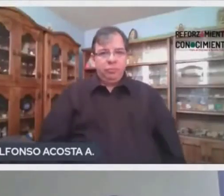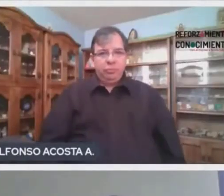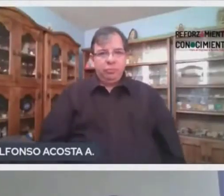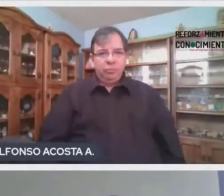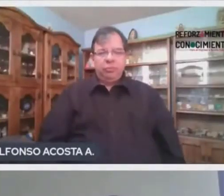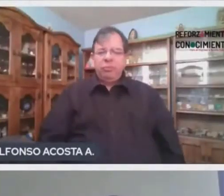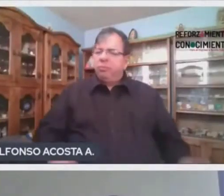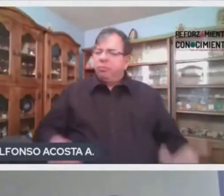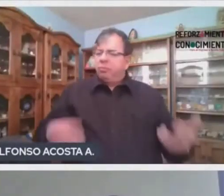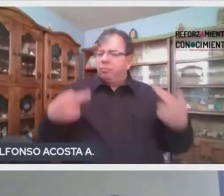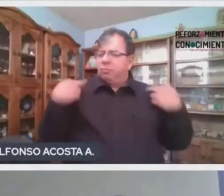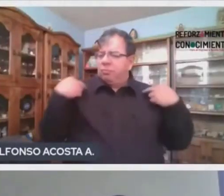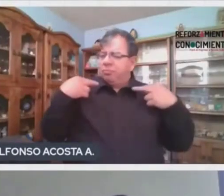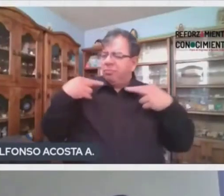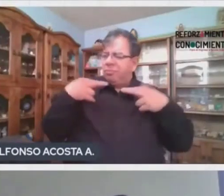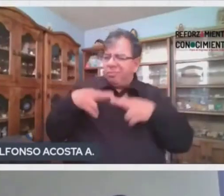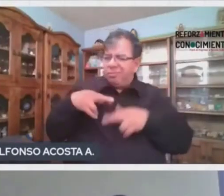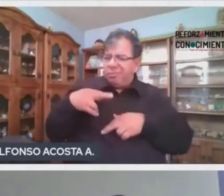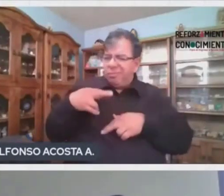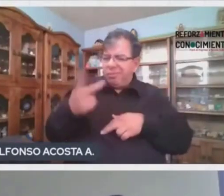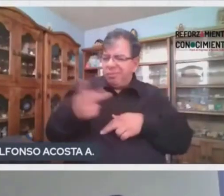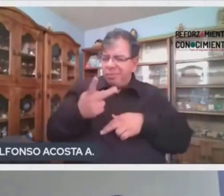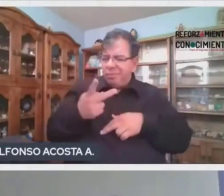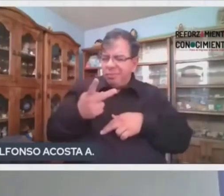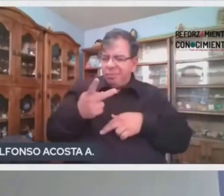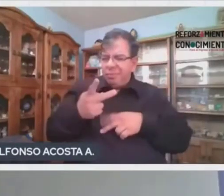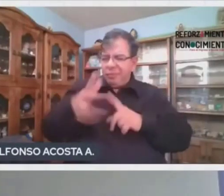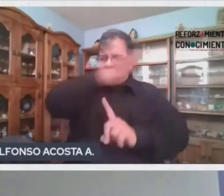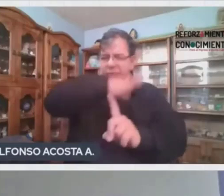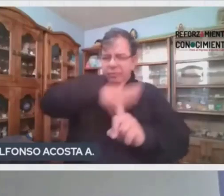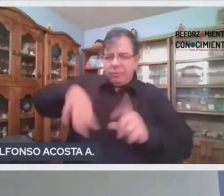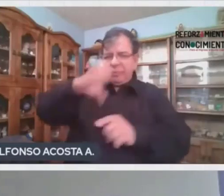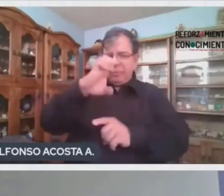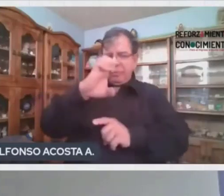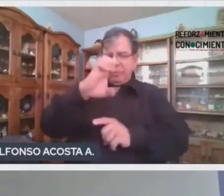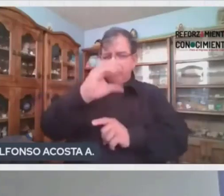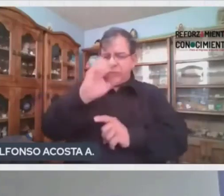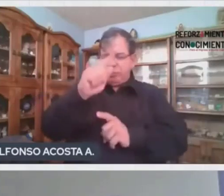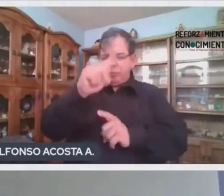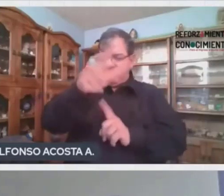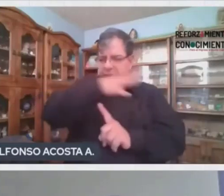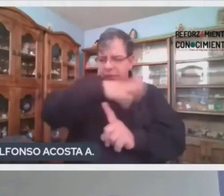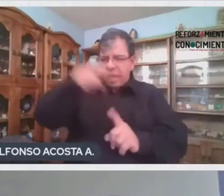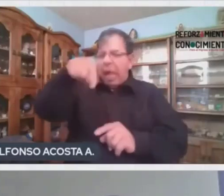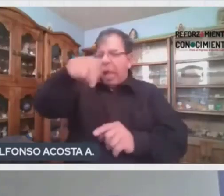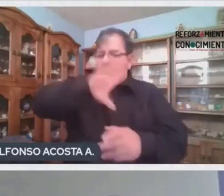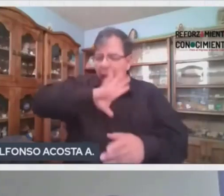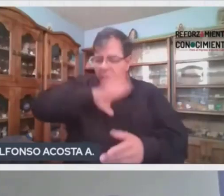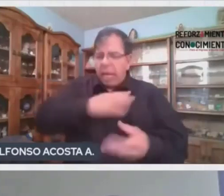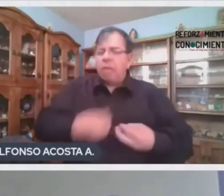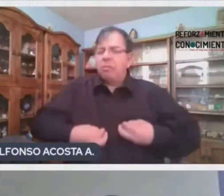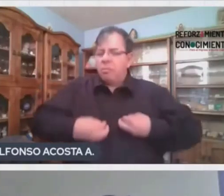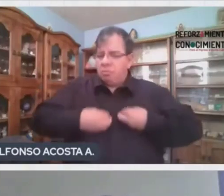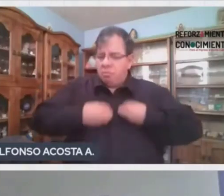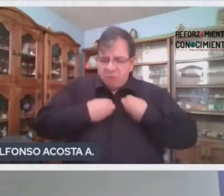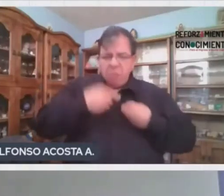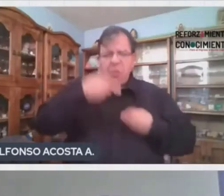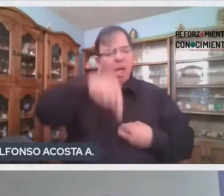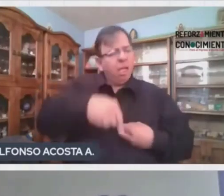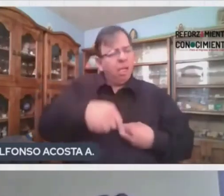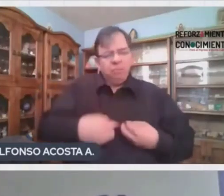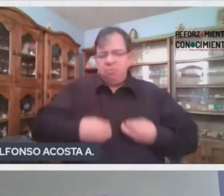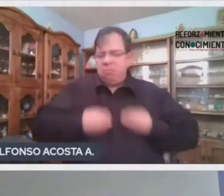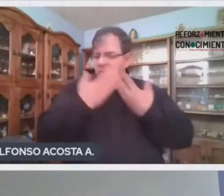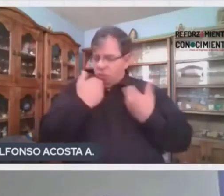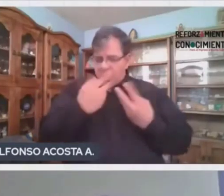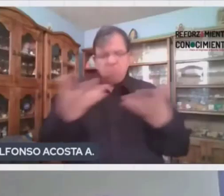Maestra, así que un ecosistema está formado por organismos vivos junto con los no vivos de su medio, ¿no?